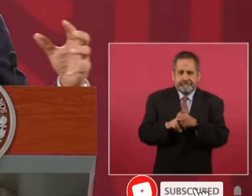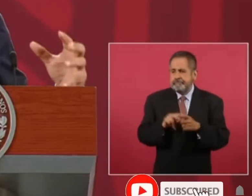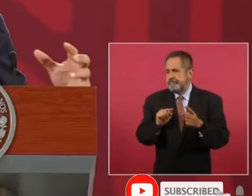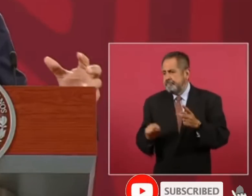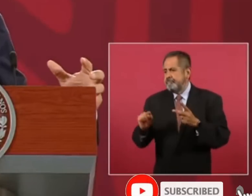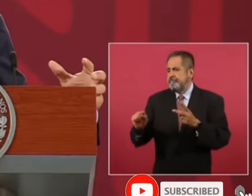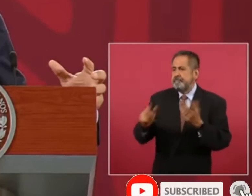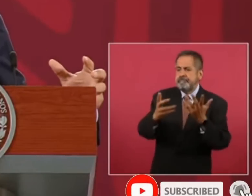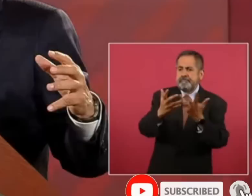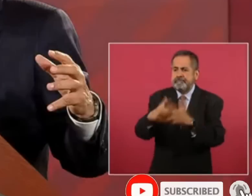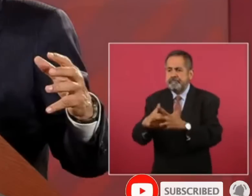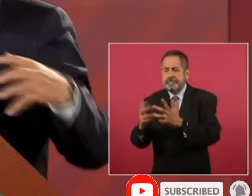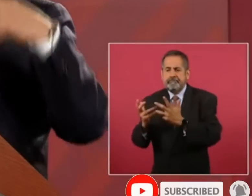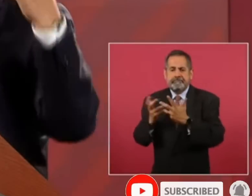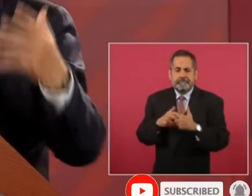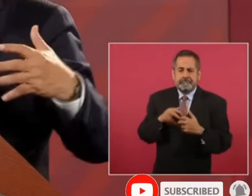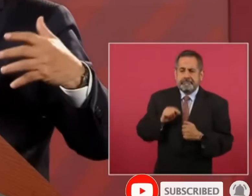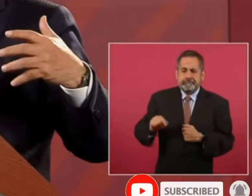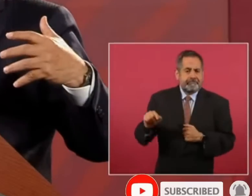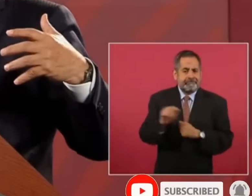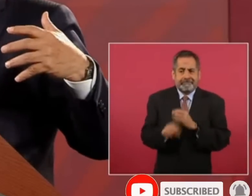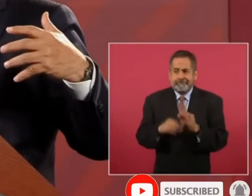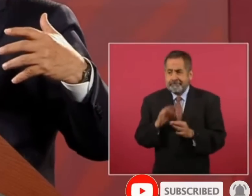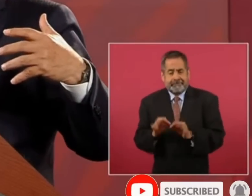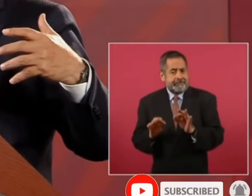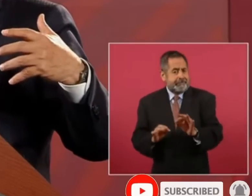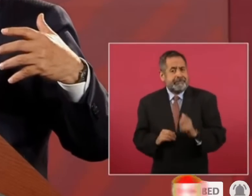plantas pero ya terminamos